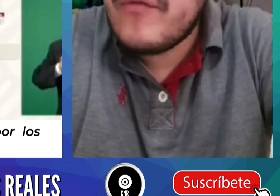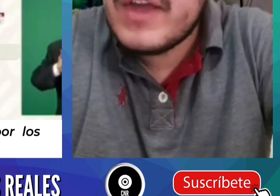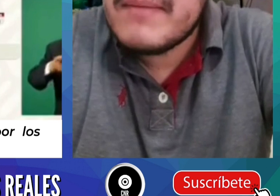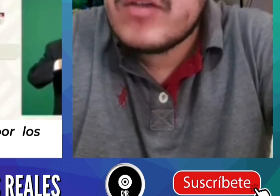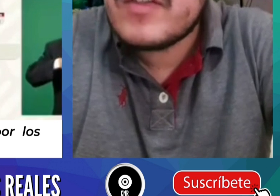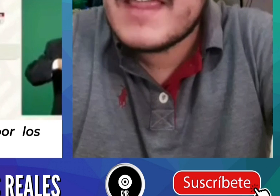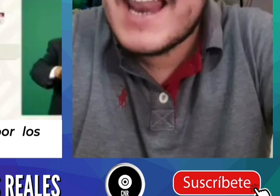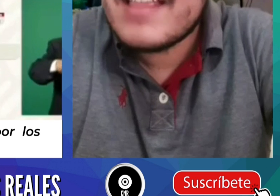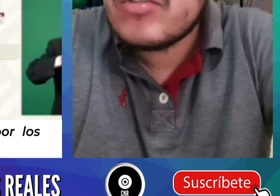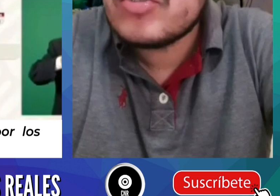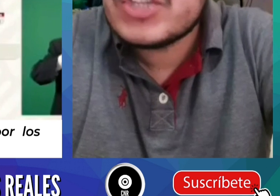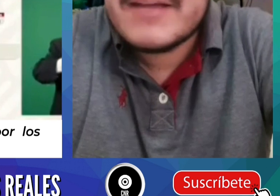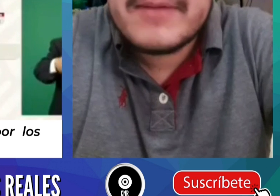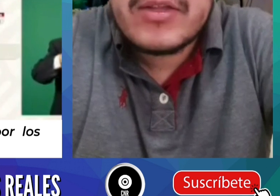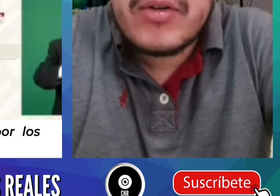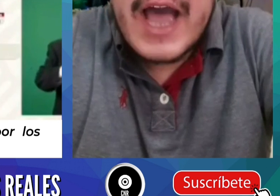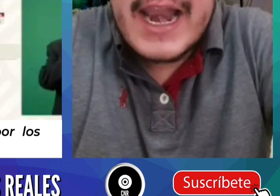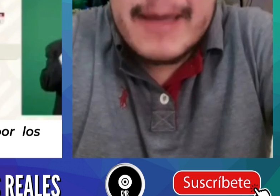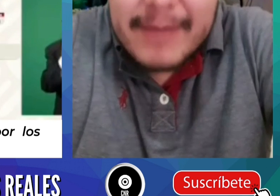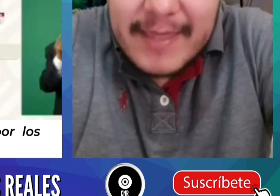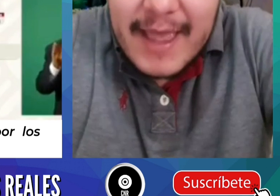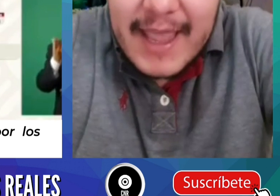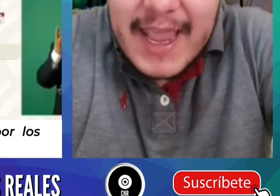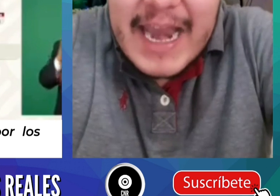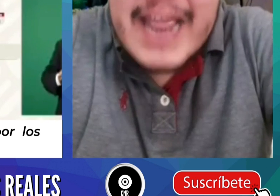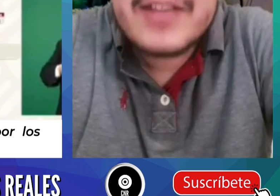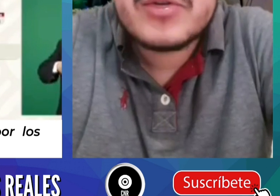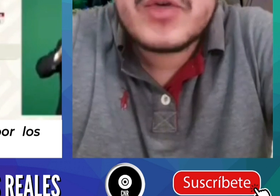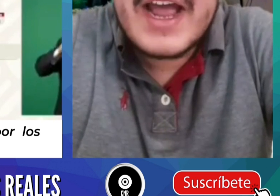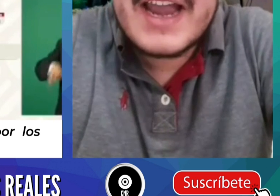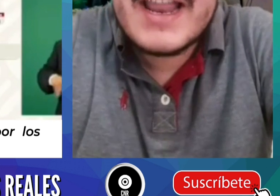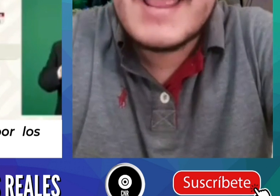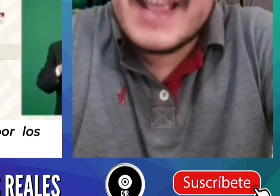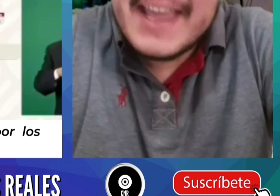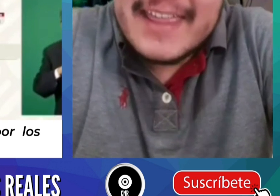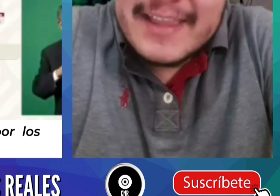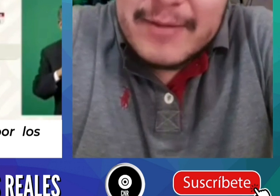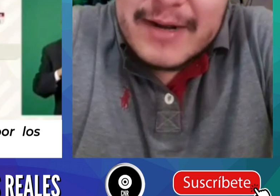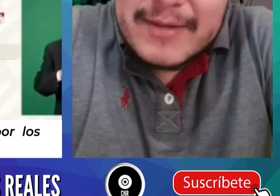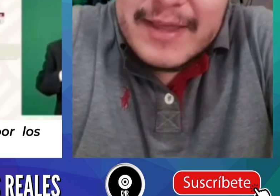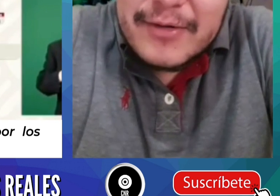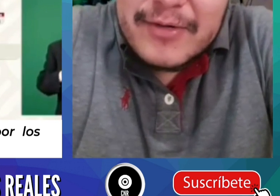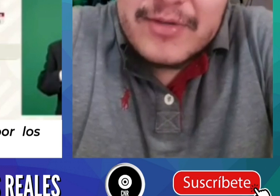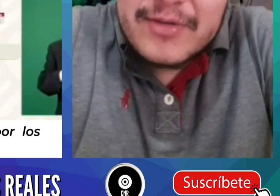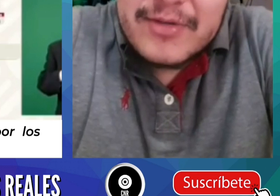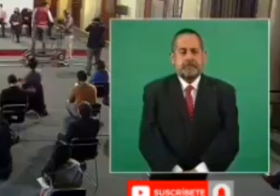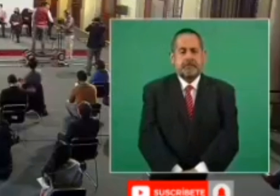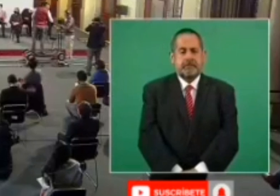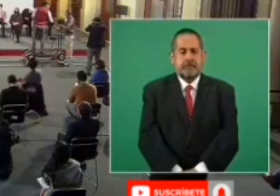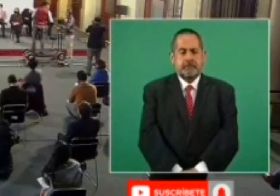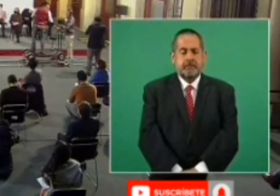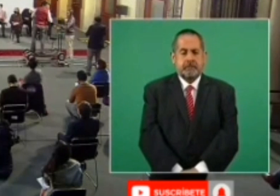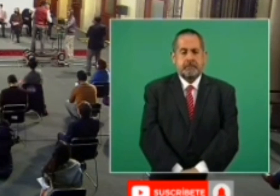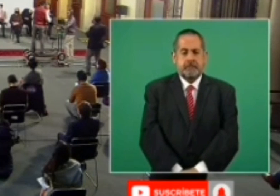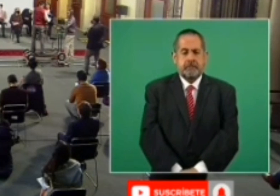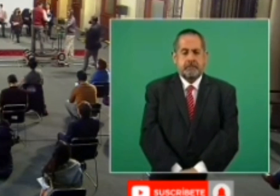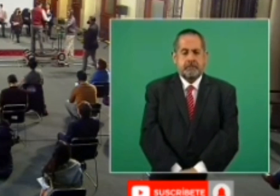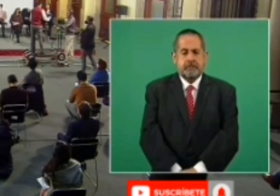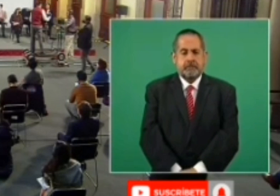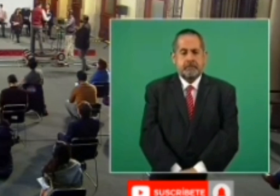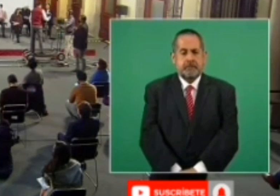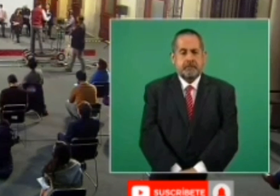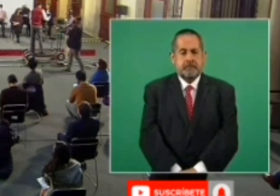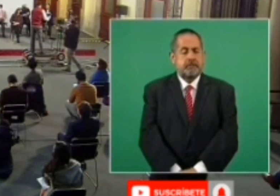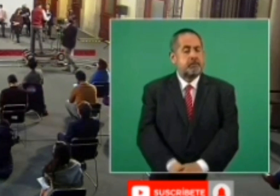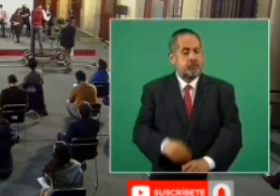confirman los adelantos debido a la veda electoral. Quédate a ver el video. Muy buenos días a